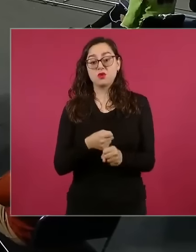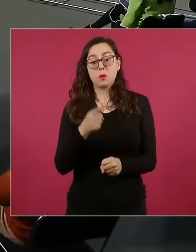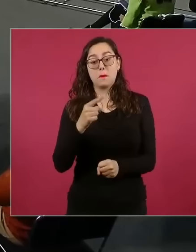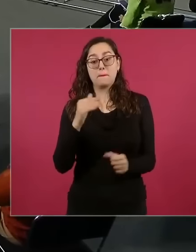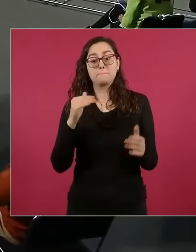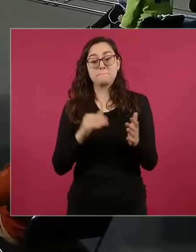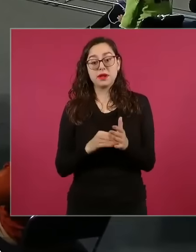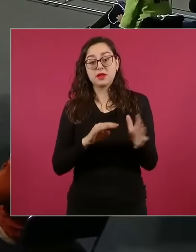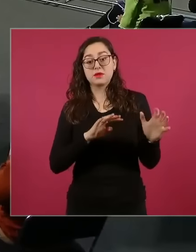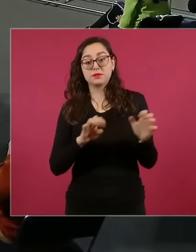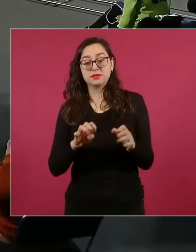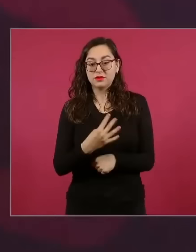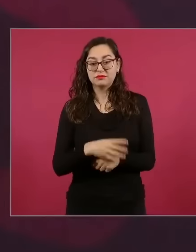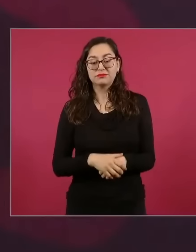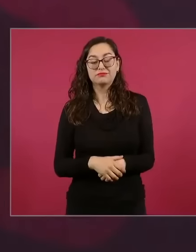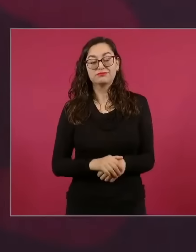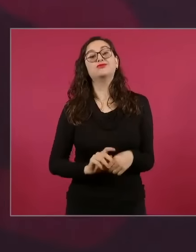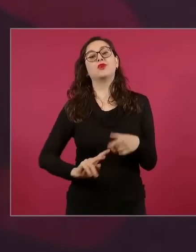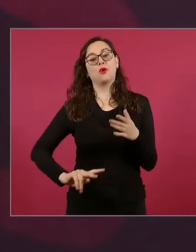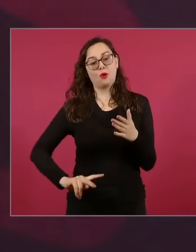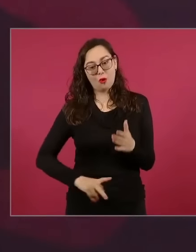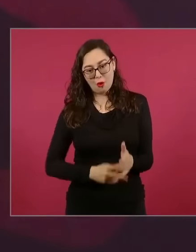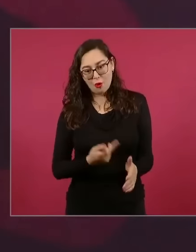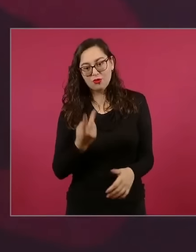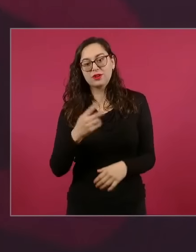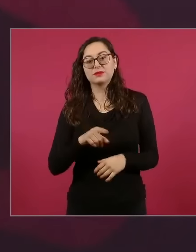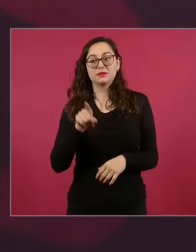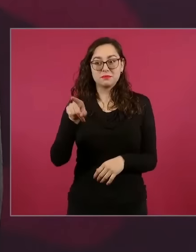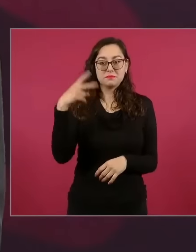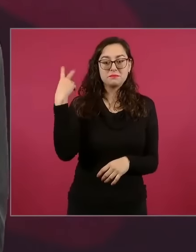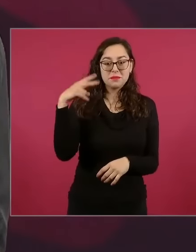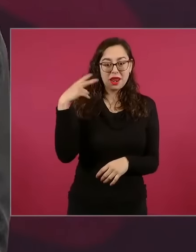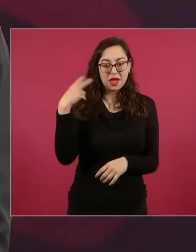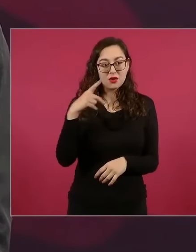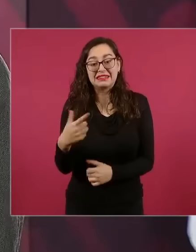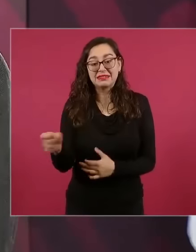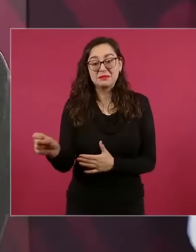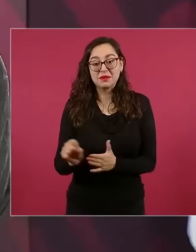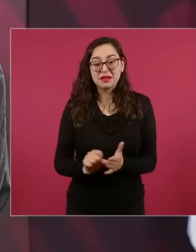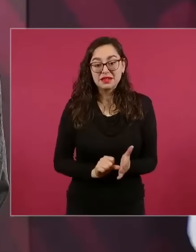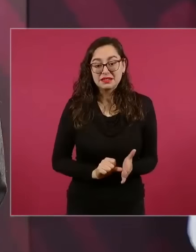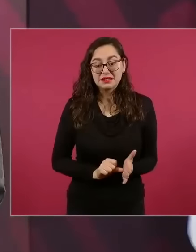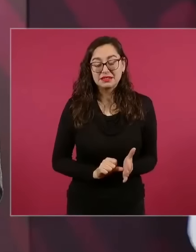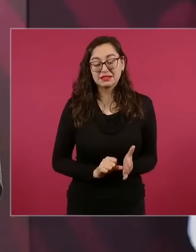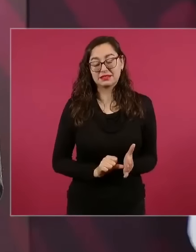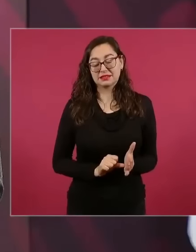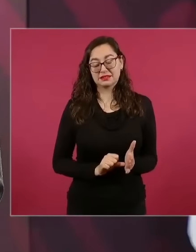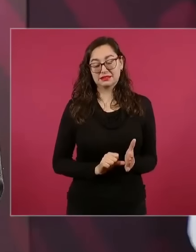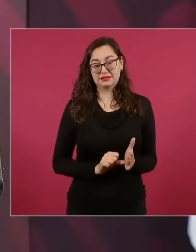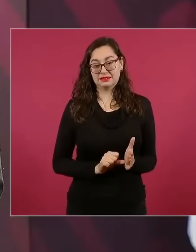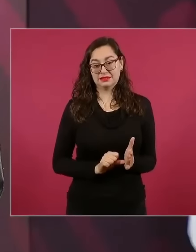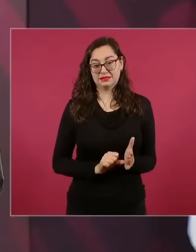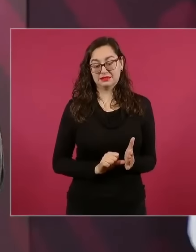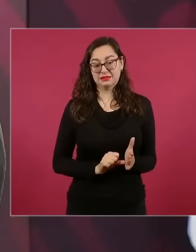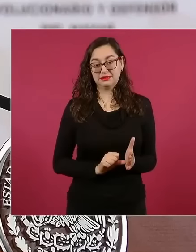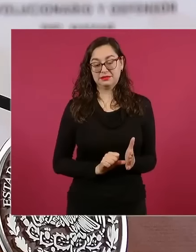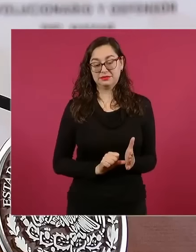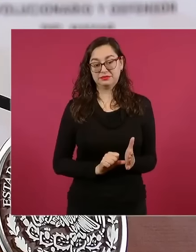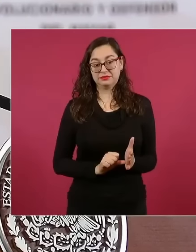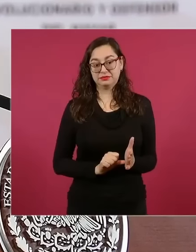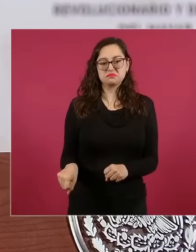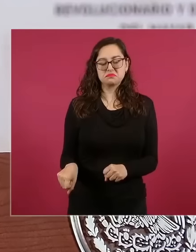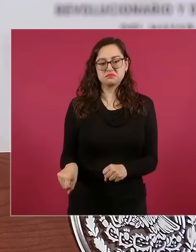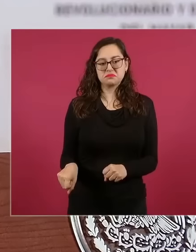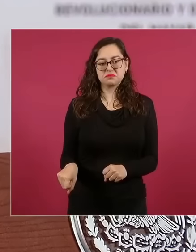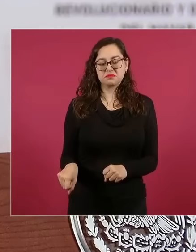invadirnos Veracruz, que estuvieron siete meses tomando nuestro